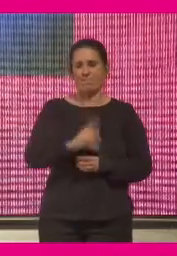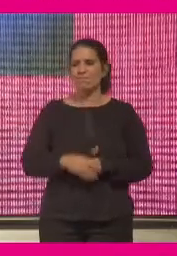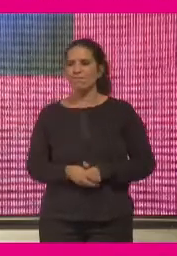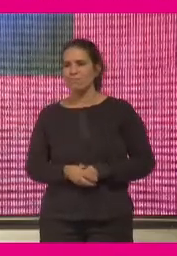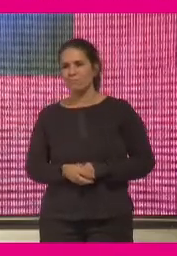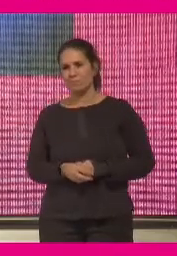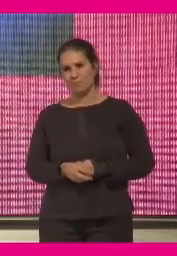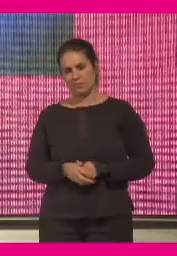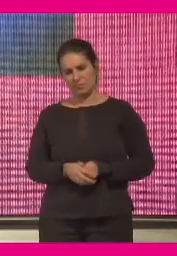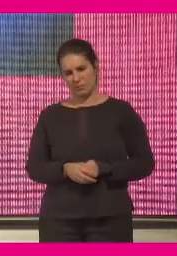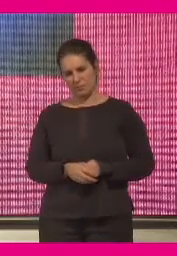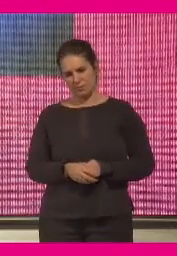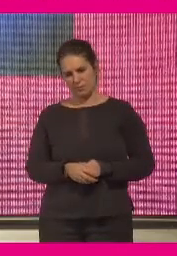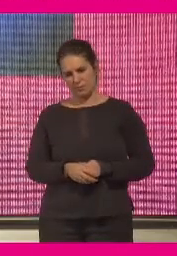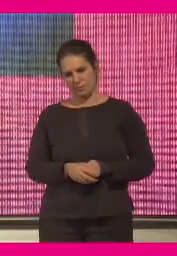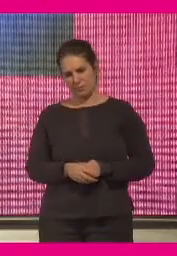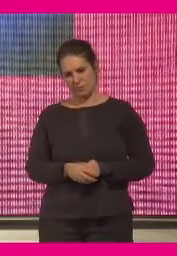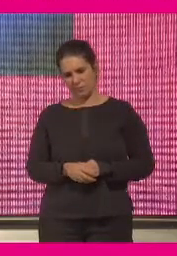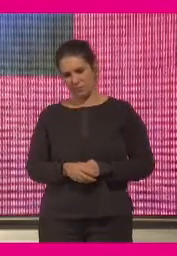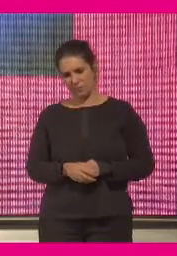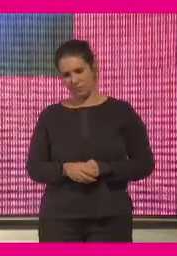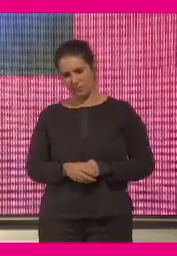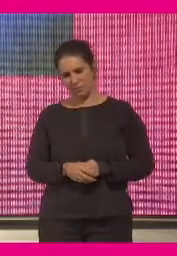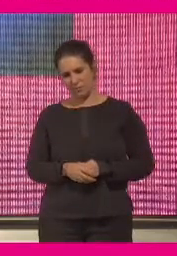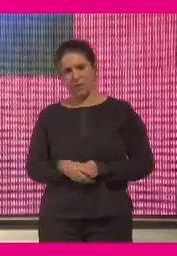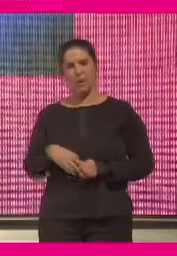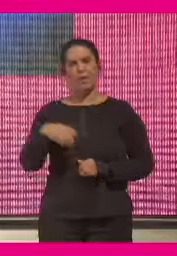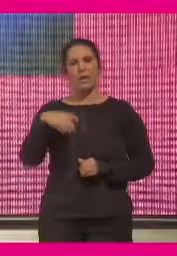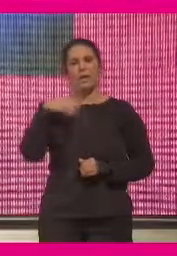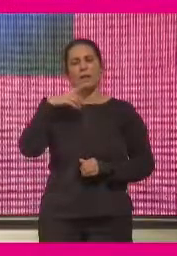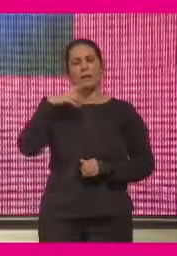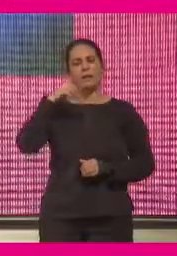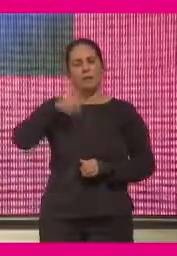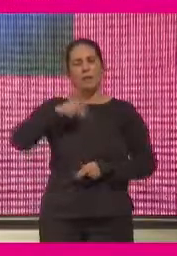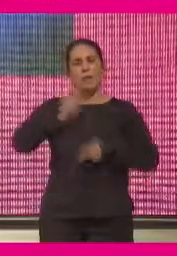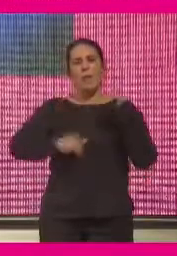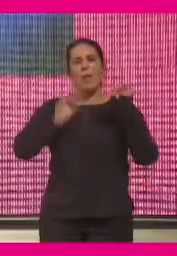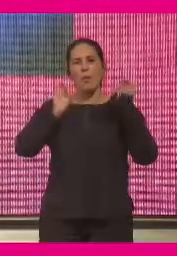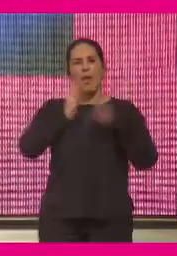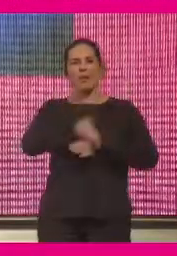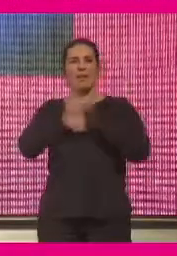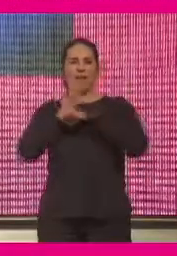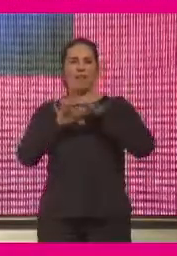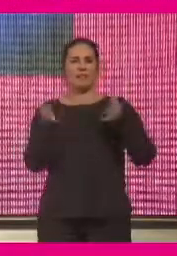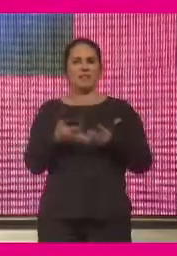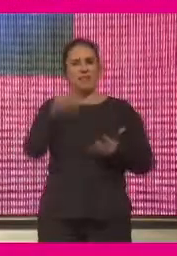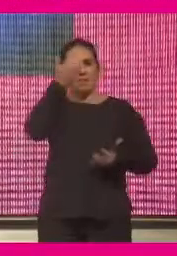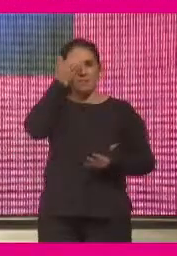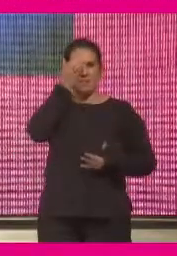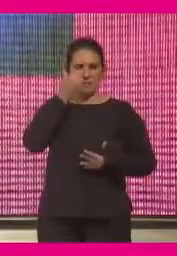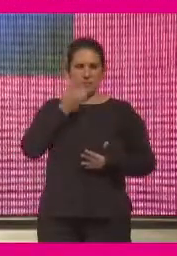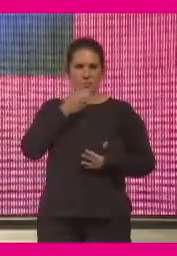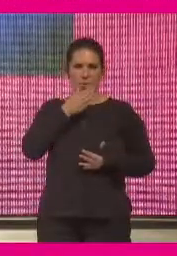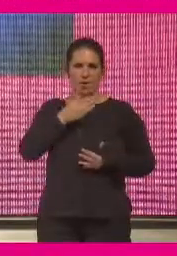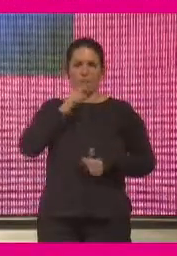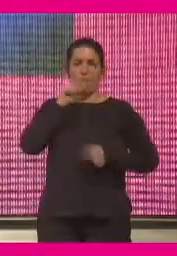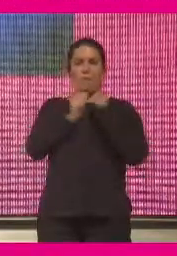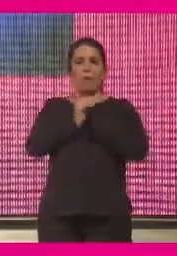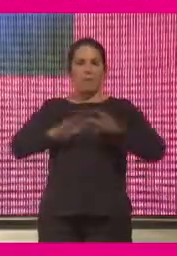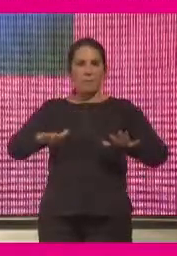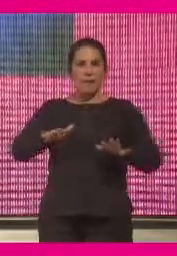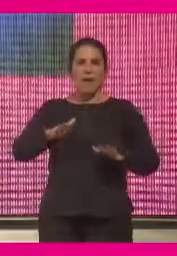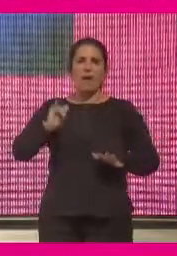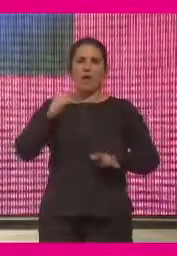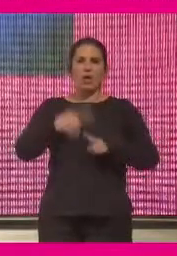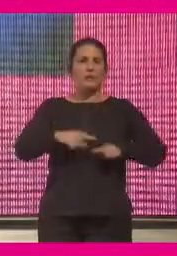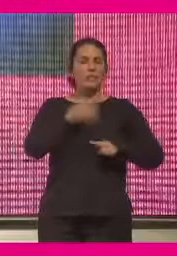el aumento por 10 veces de los ataques cibernéticos en este entorno. Yo digo que la pandemia a mí me ha enseñado lo mejor